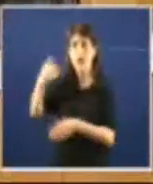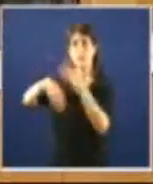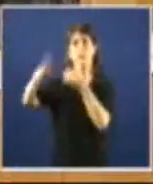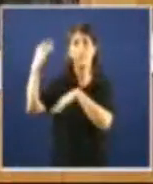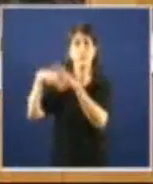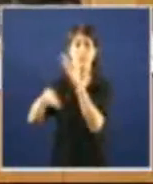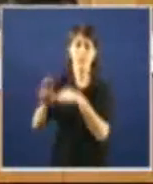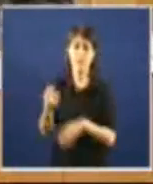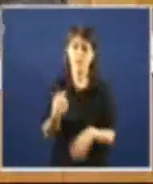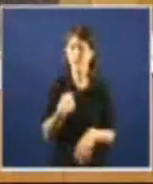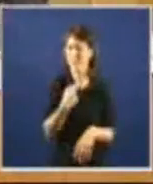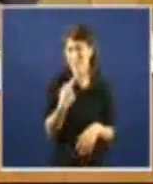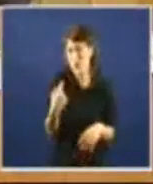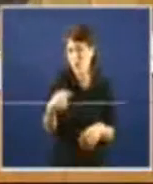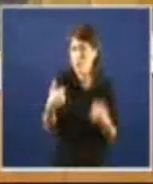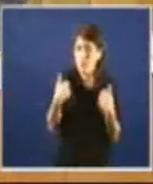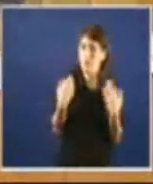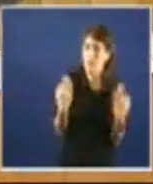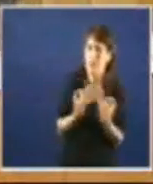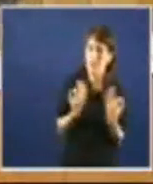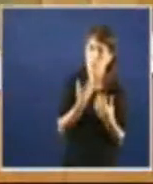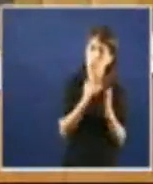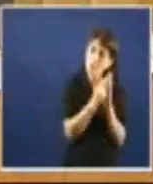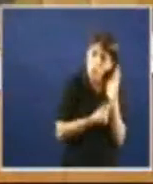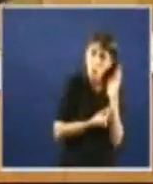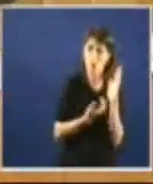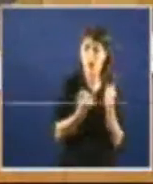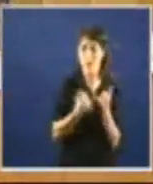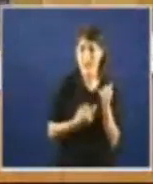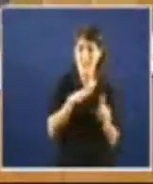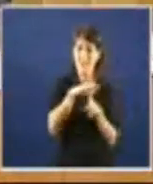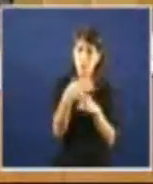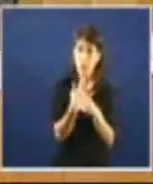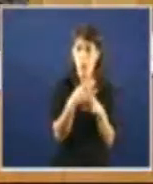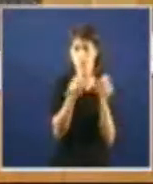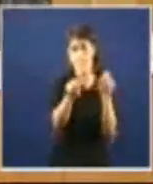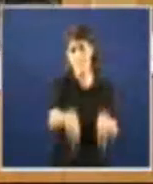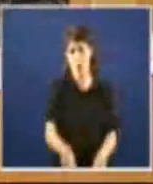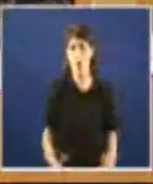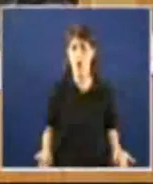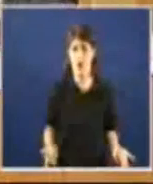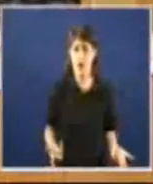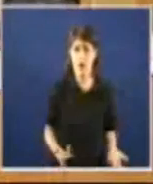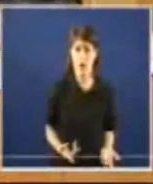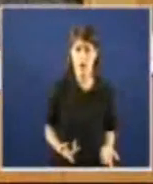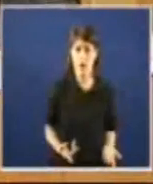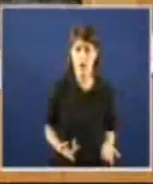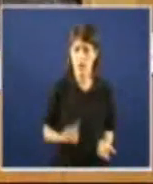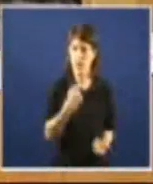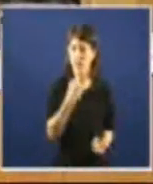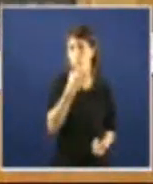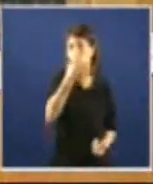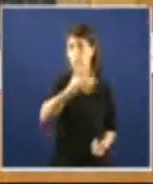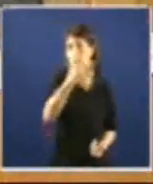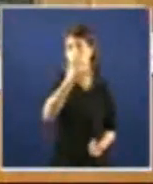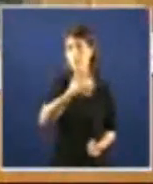unha recesión dura pero o descenso dos orzamentos multiplica por 6 o do PIB o que tenta gochar ese falazo argumento da austericida